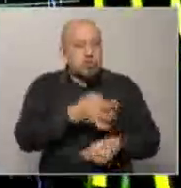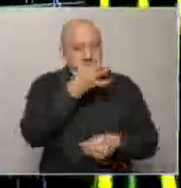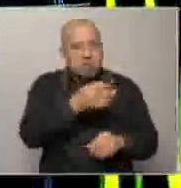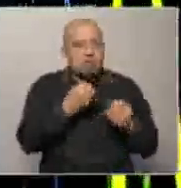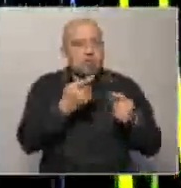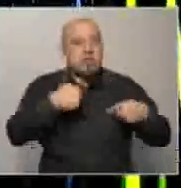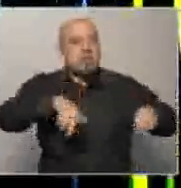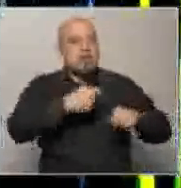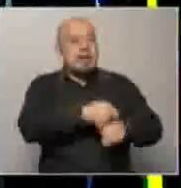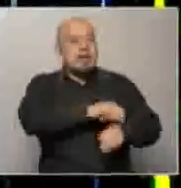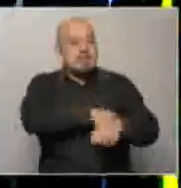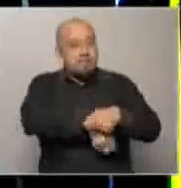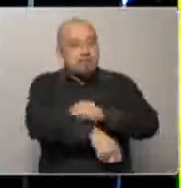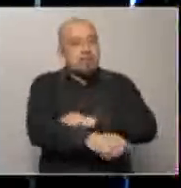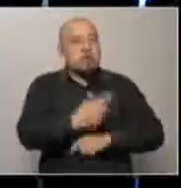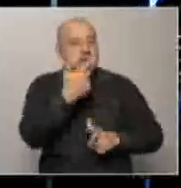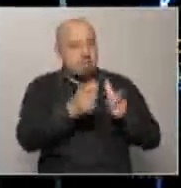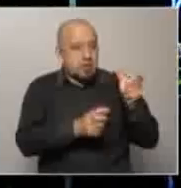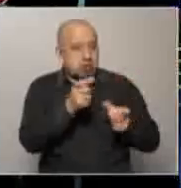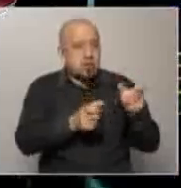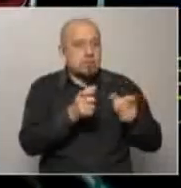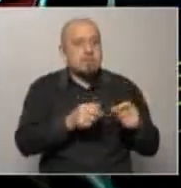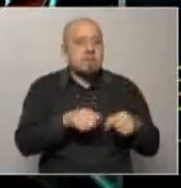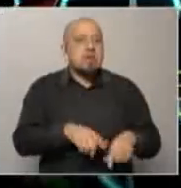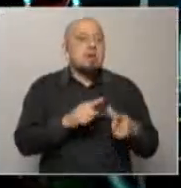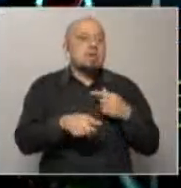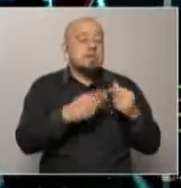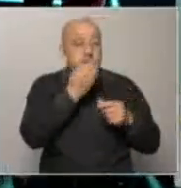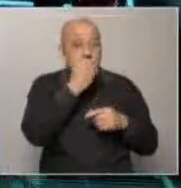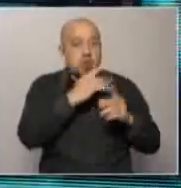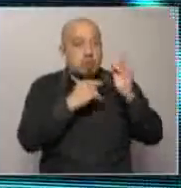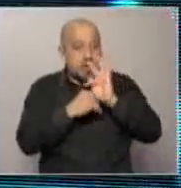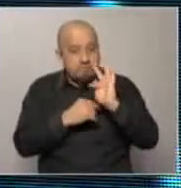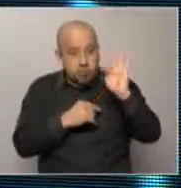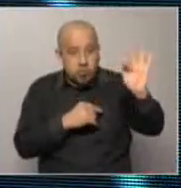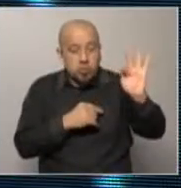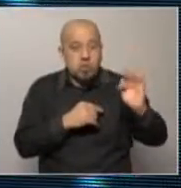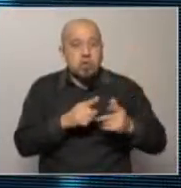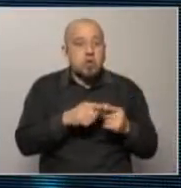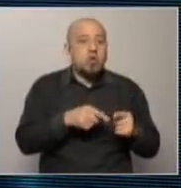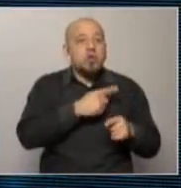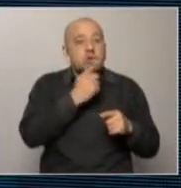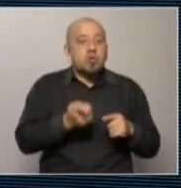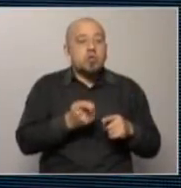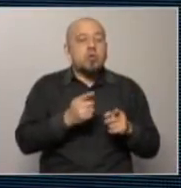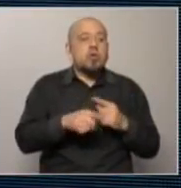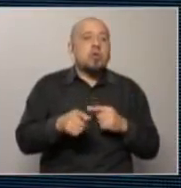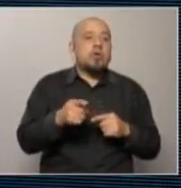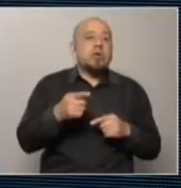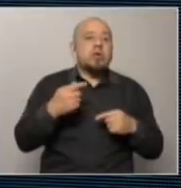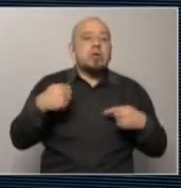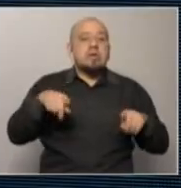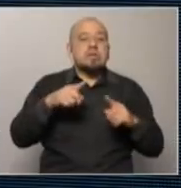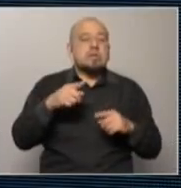termina haciendo la gente ¿no? sí bueno eso va a ser mejor para el futuro ¿no? la otra mirada a la pesimista dice no